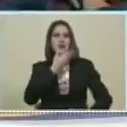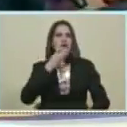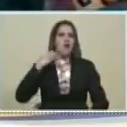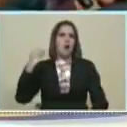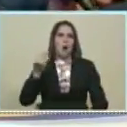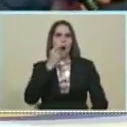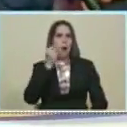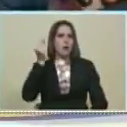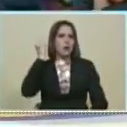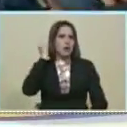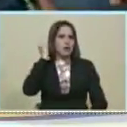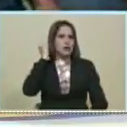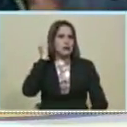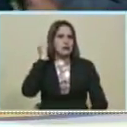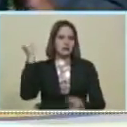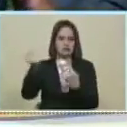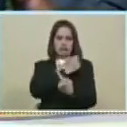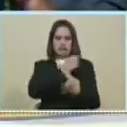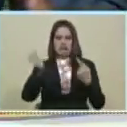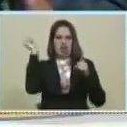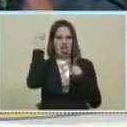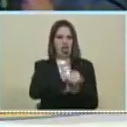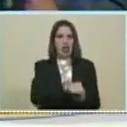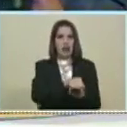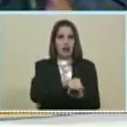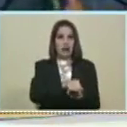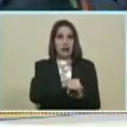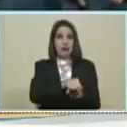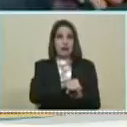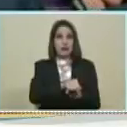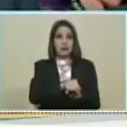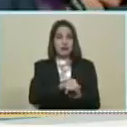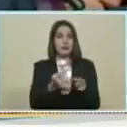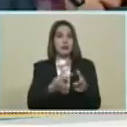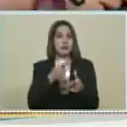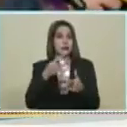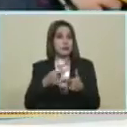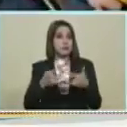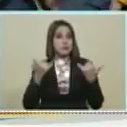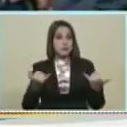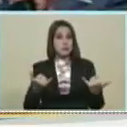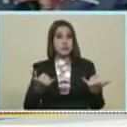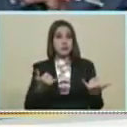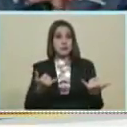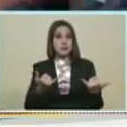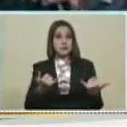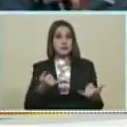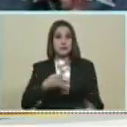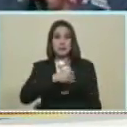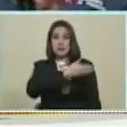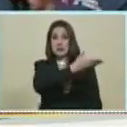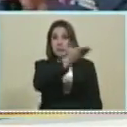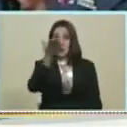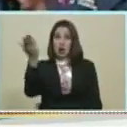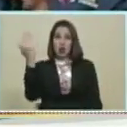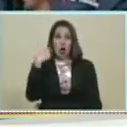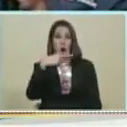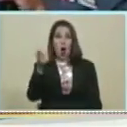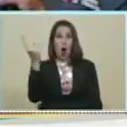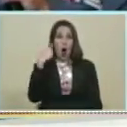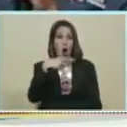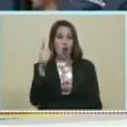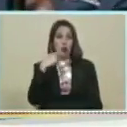Y de nuestros jóvenes Sean pisoteados Sean mancillados Reciba De parte De esta juventud